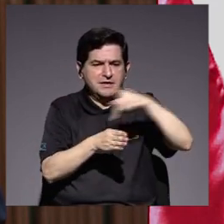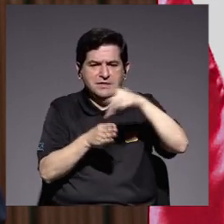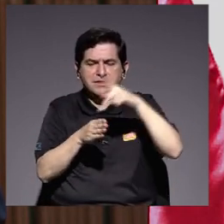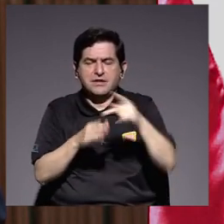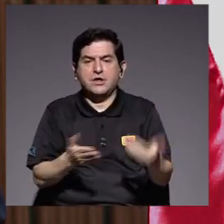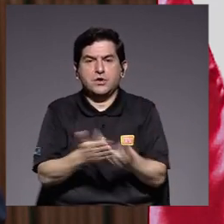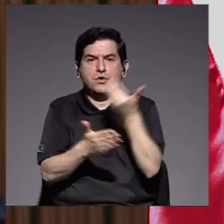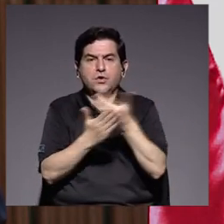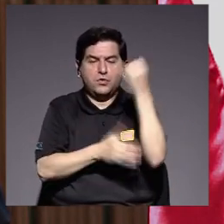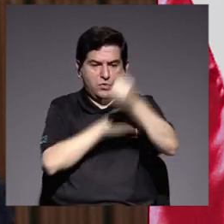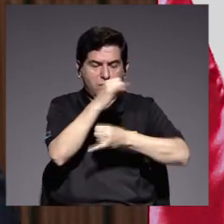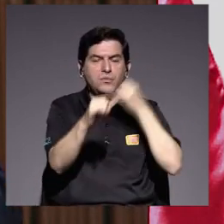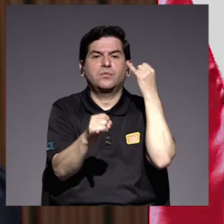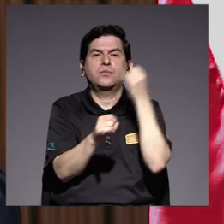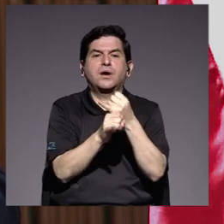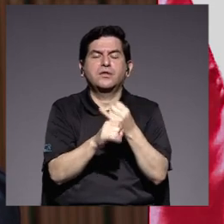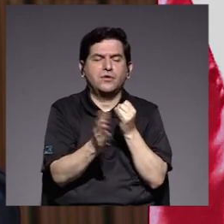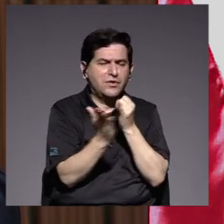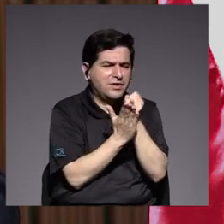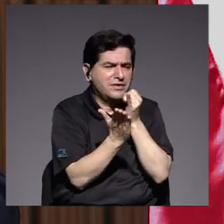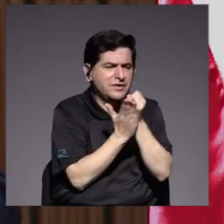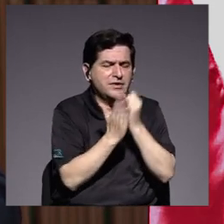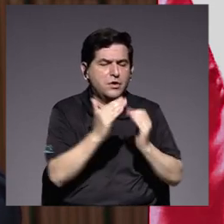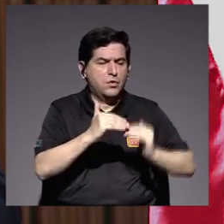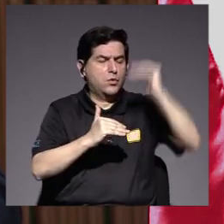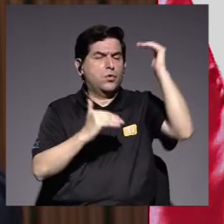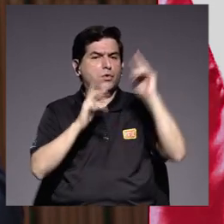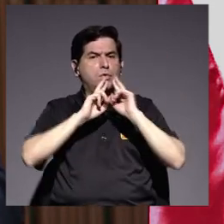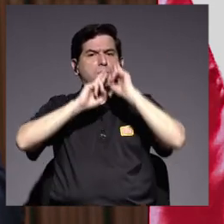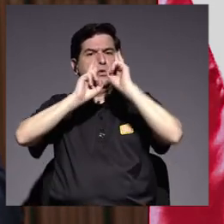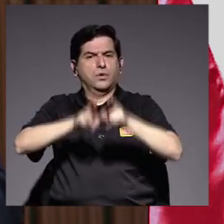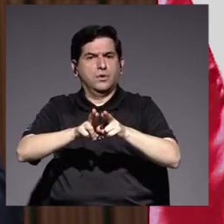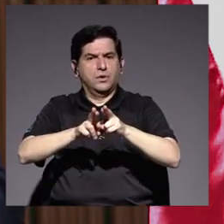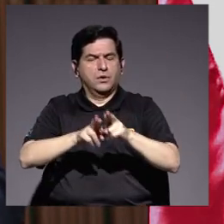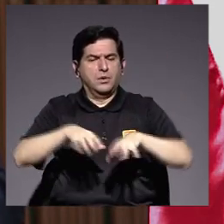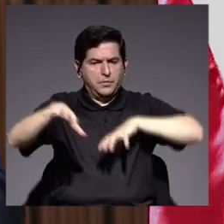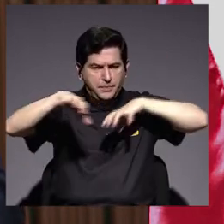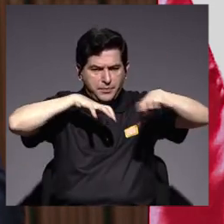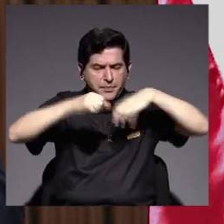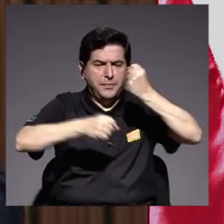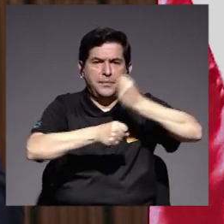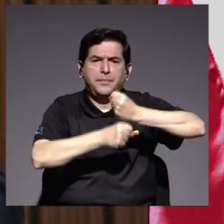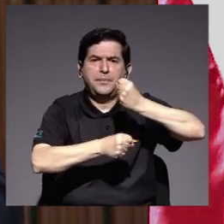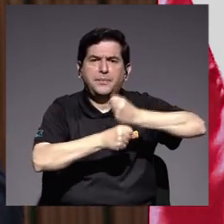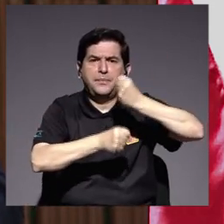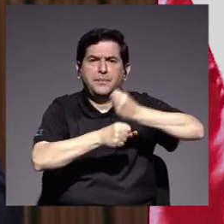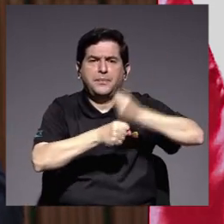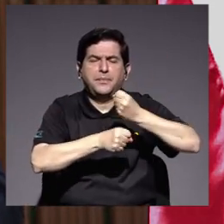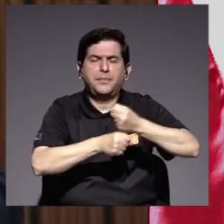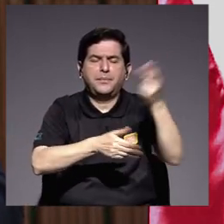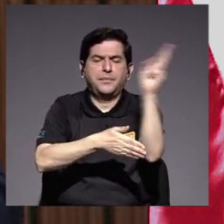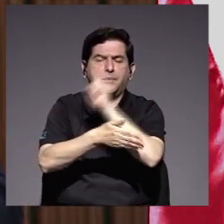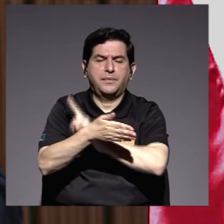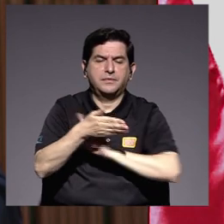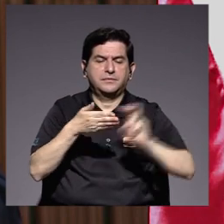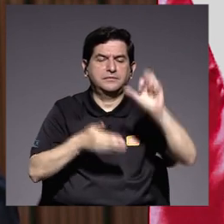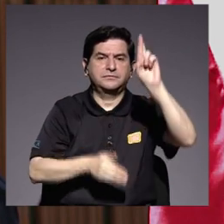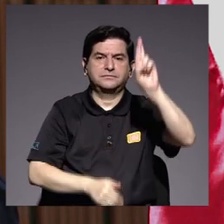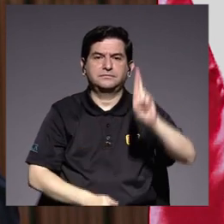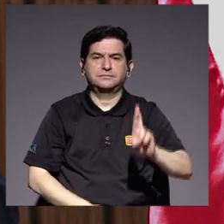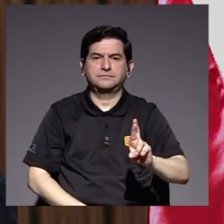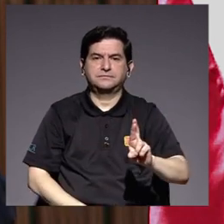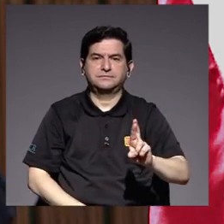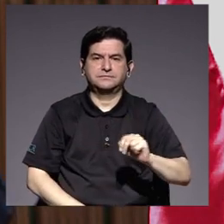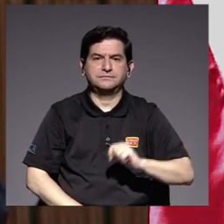innovador e internacional de investigación de alto nivel que dinamiza el quehacer de la Universidad de Costa Rica.